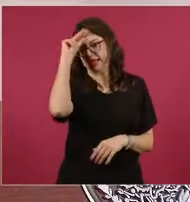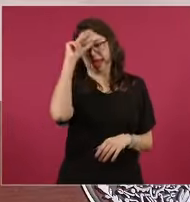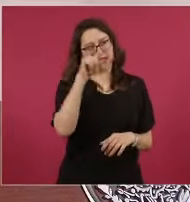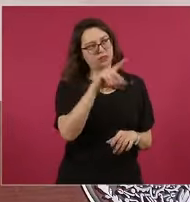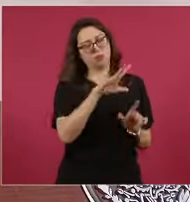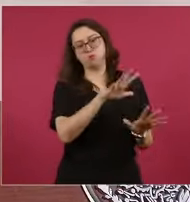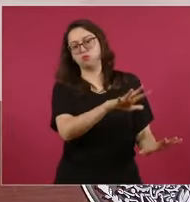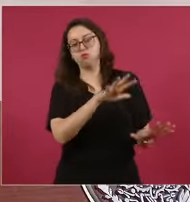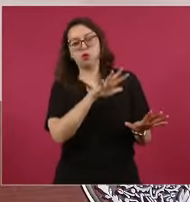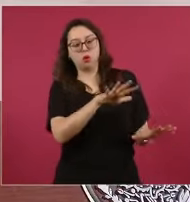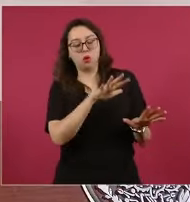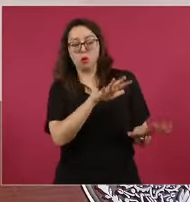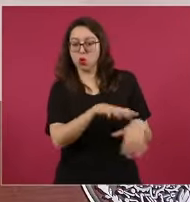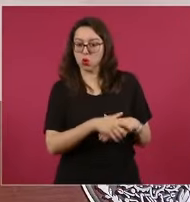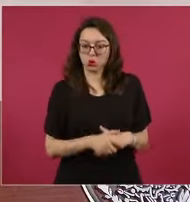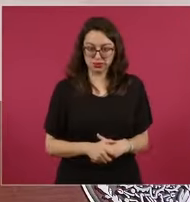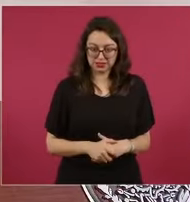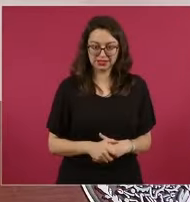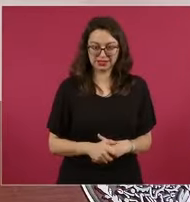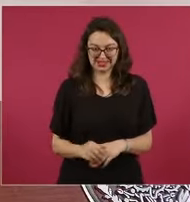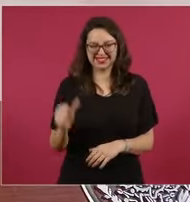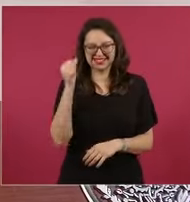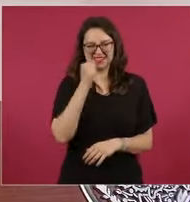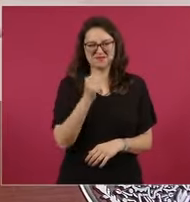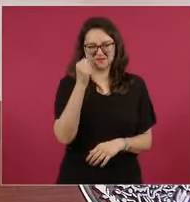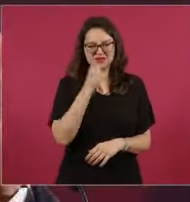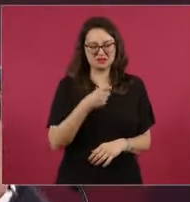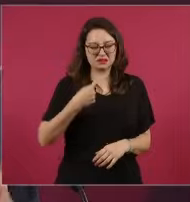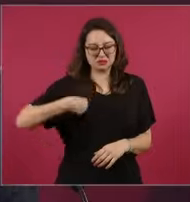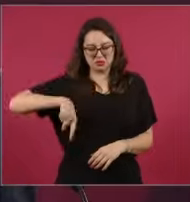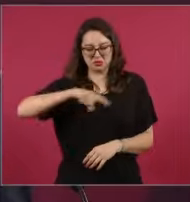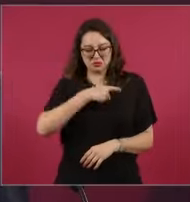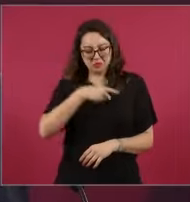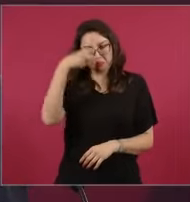los oligarcas el complejo de inferioridad.